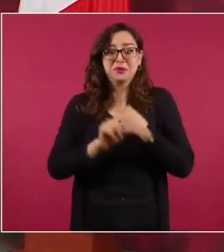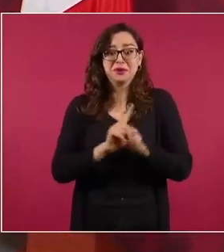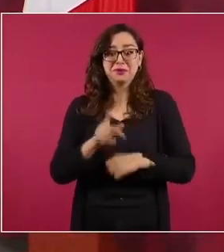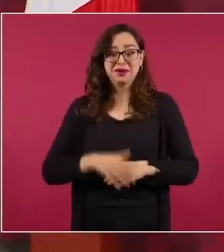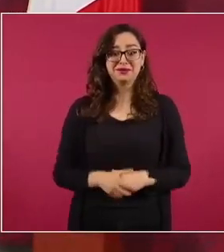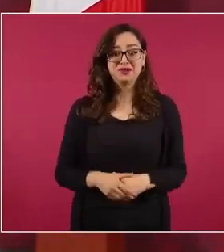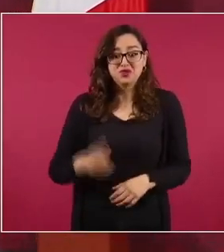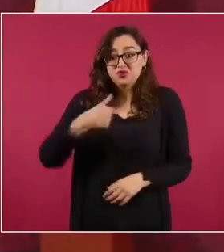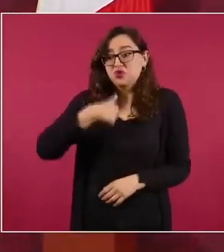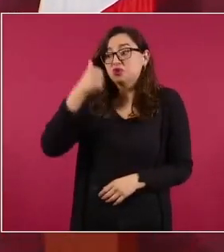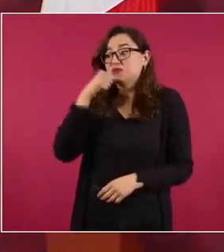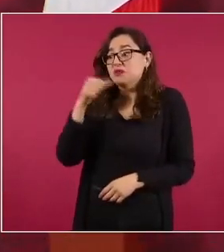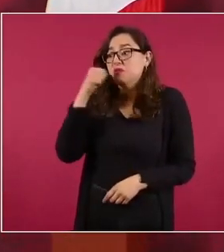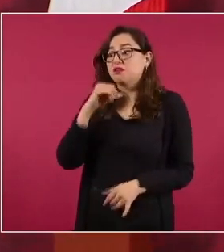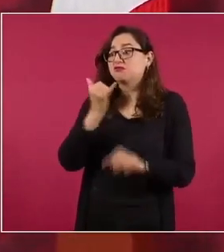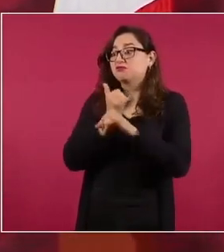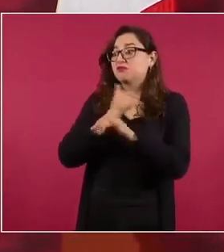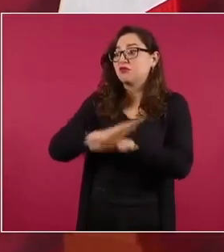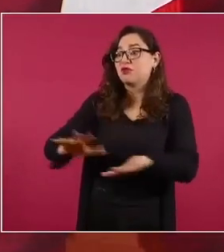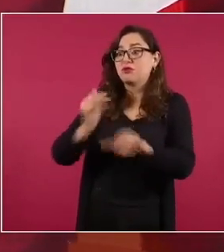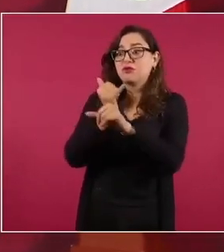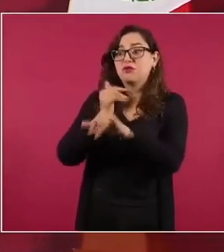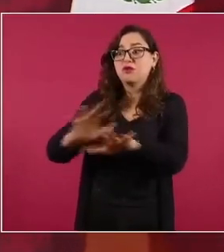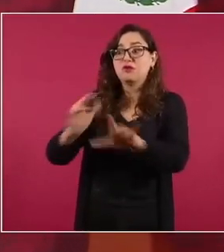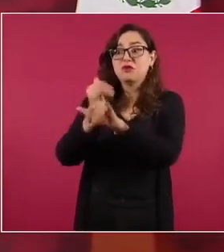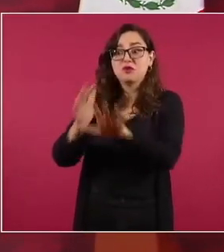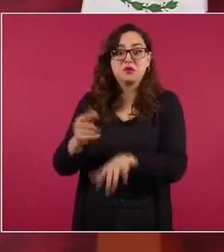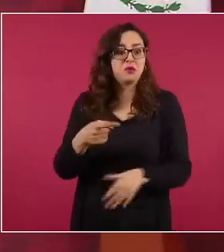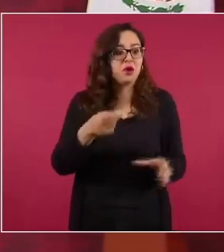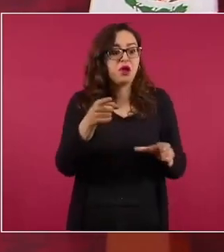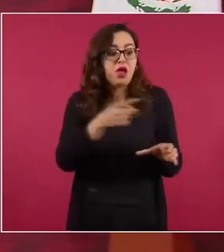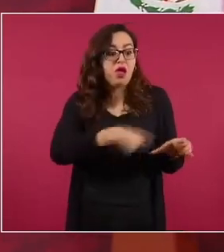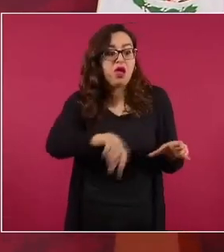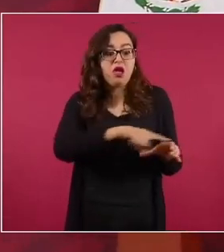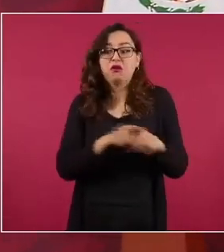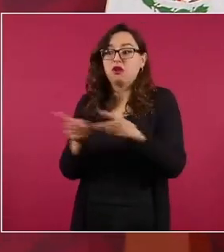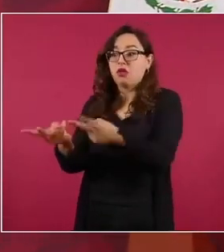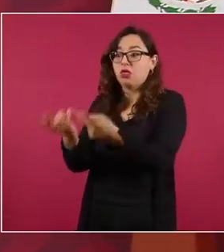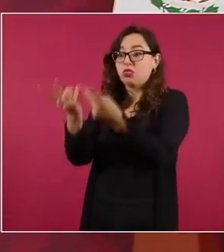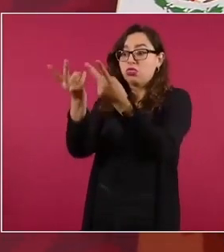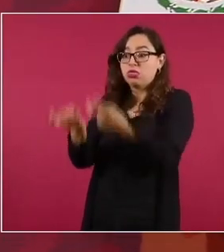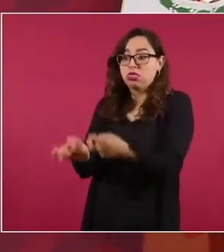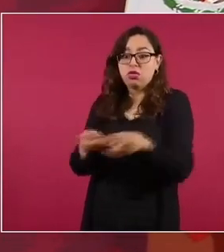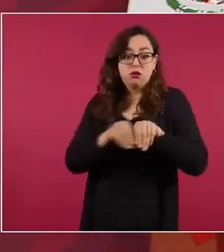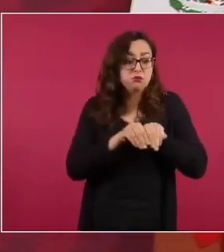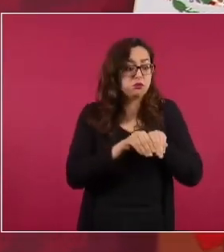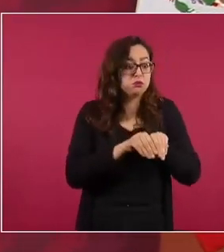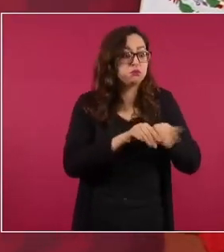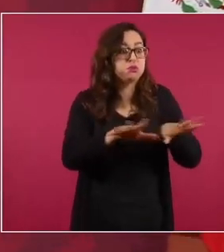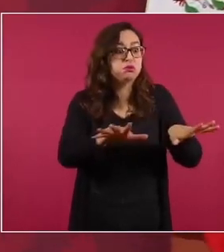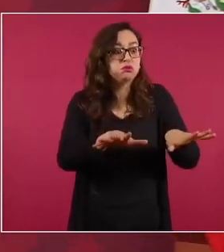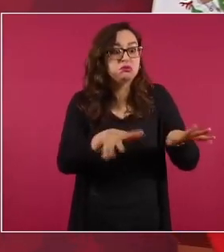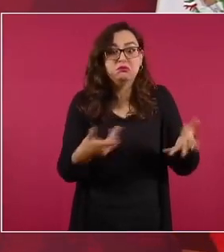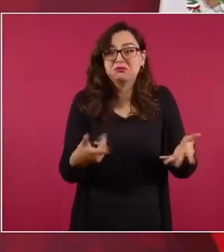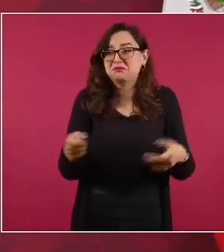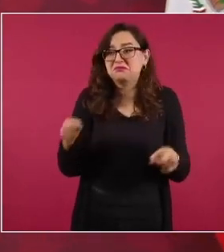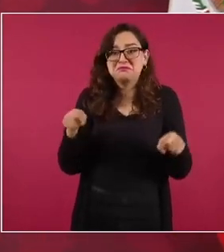público todo lo que se dice ahí es cierto